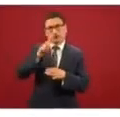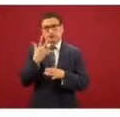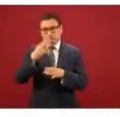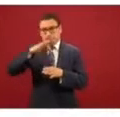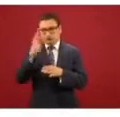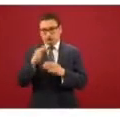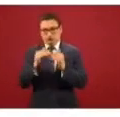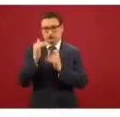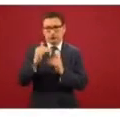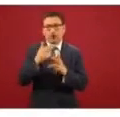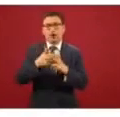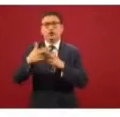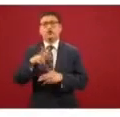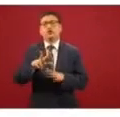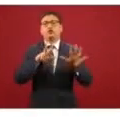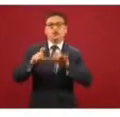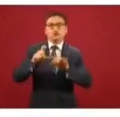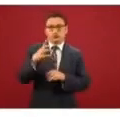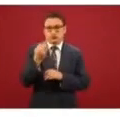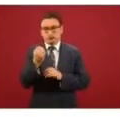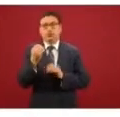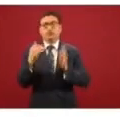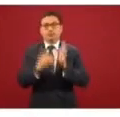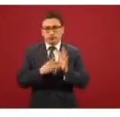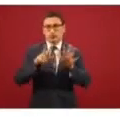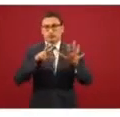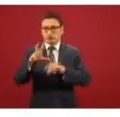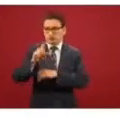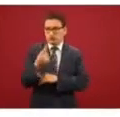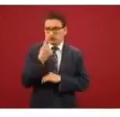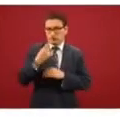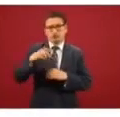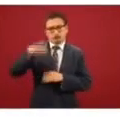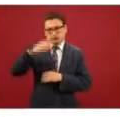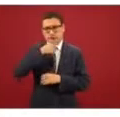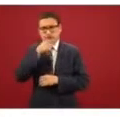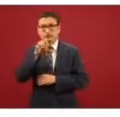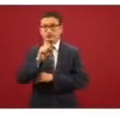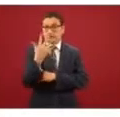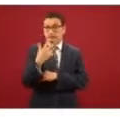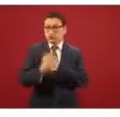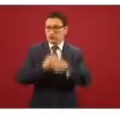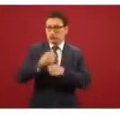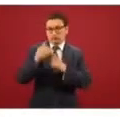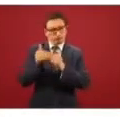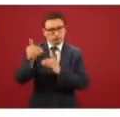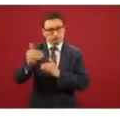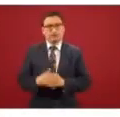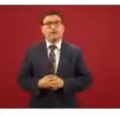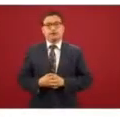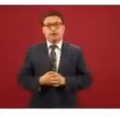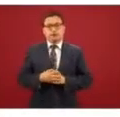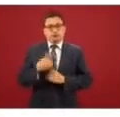llegar a 829 mil 831 adultos mayores de 65 años y más. La